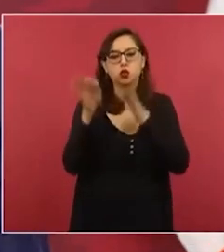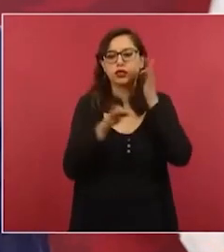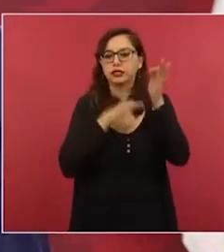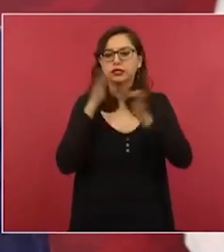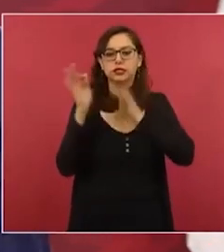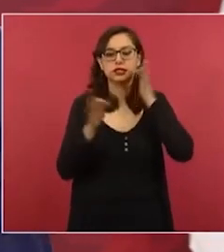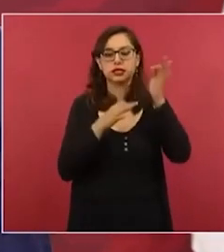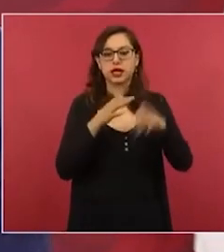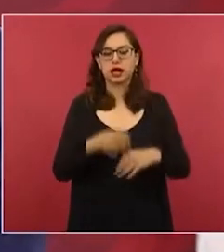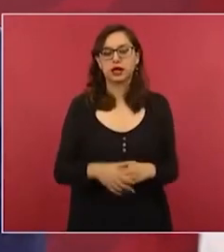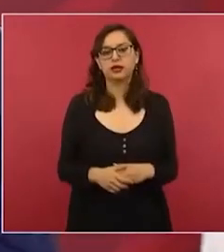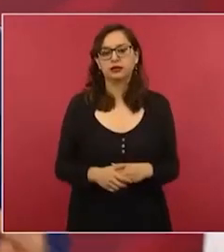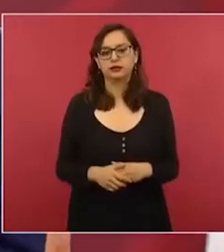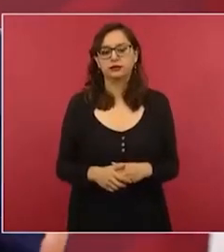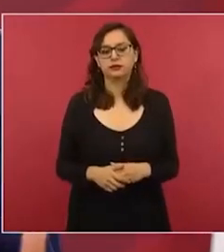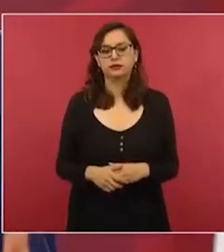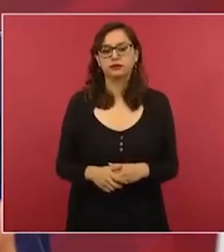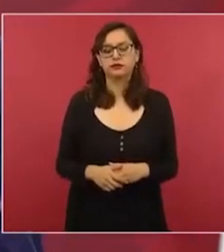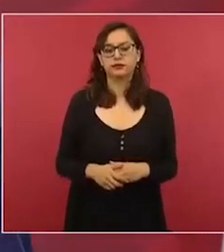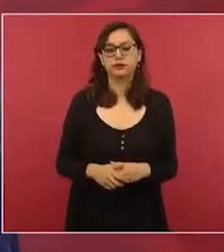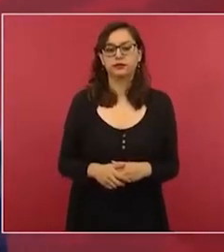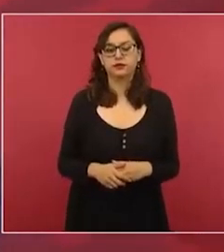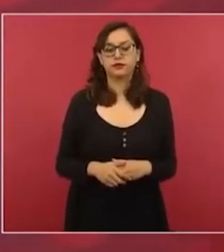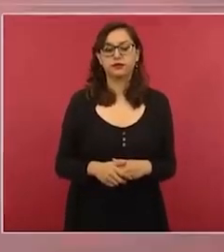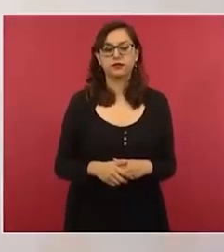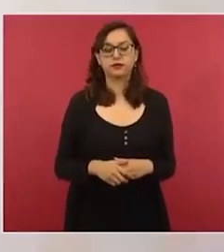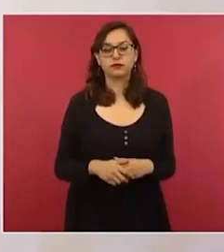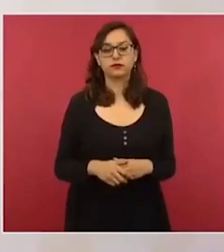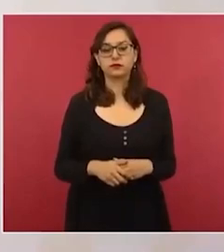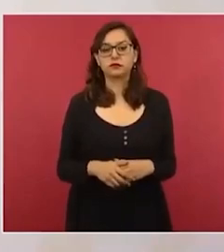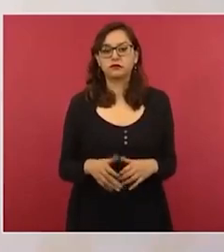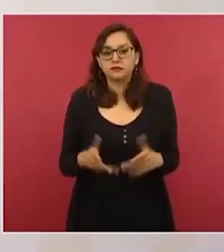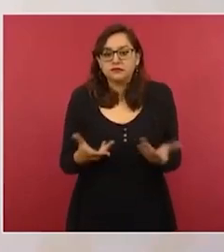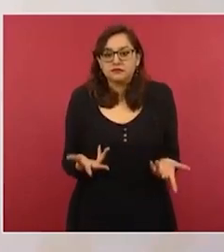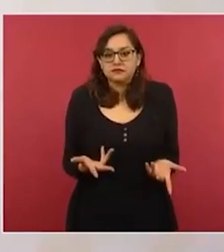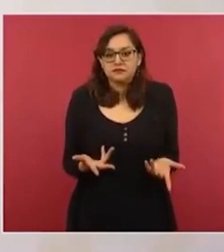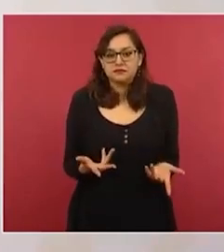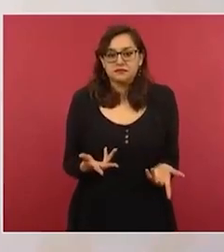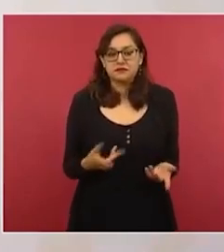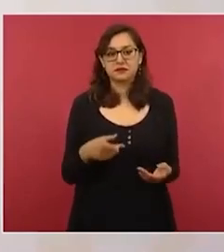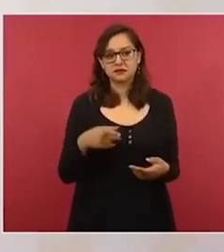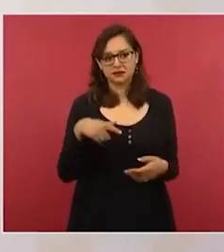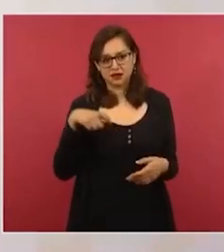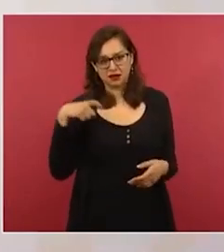que este se han enriquecido